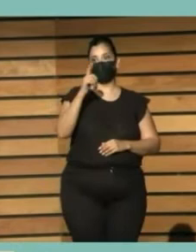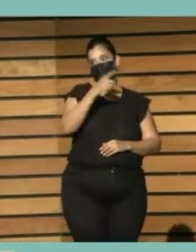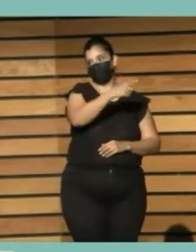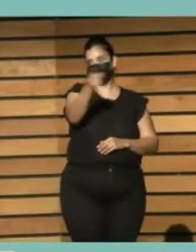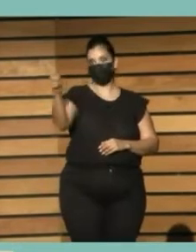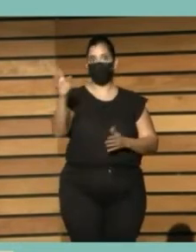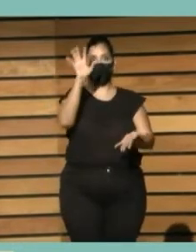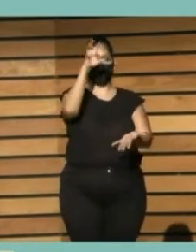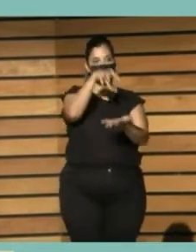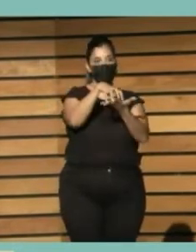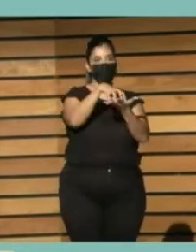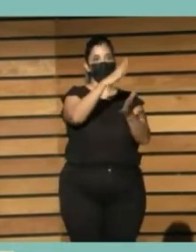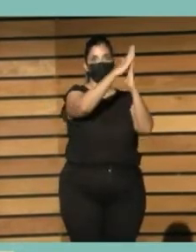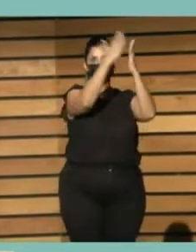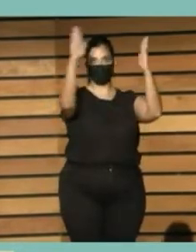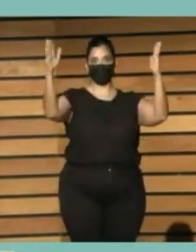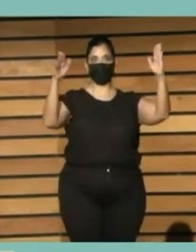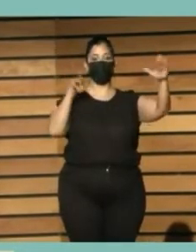inclusiva.